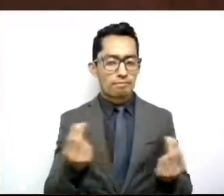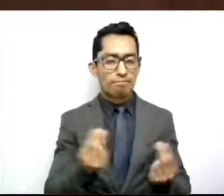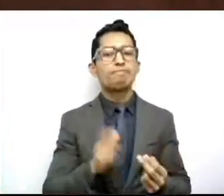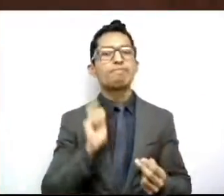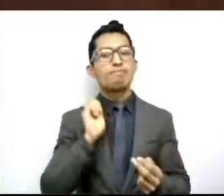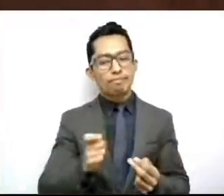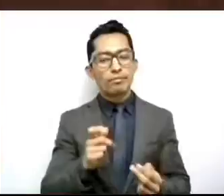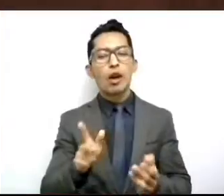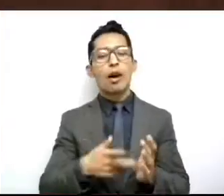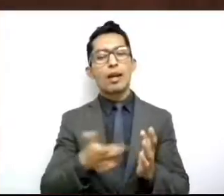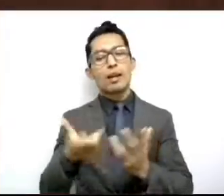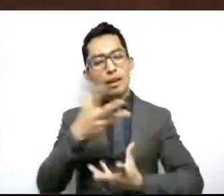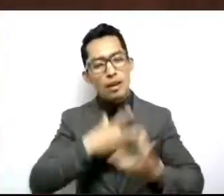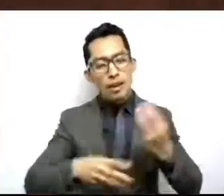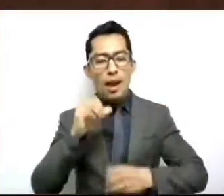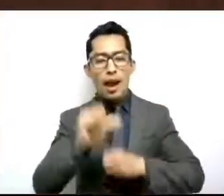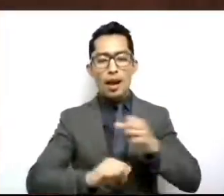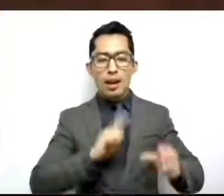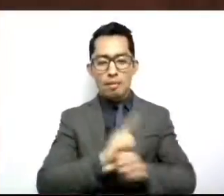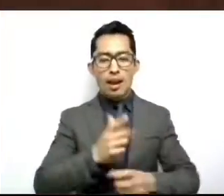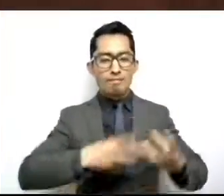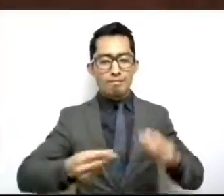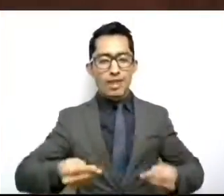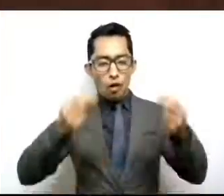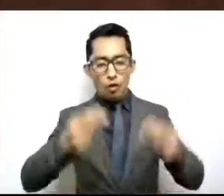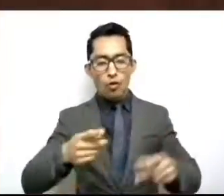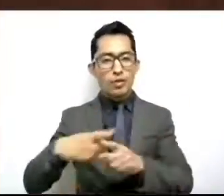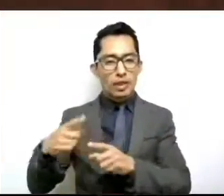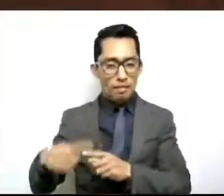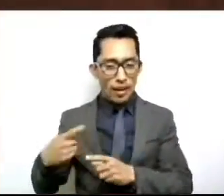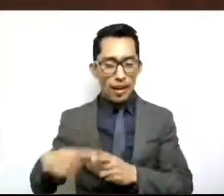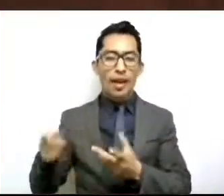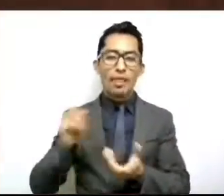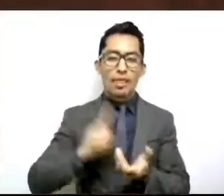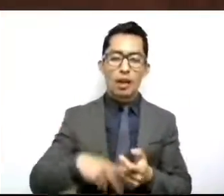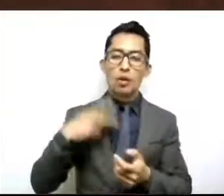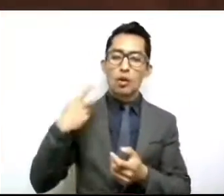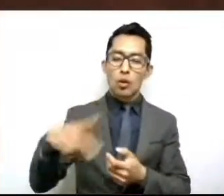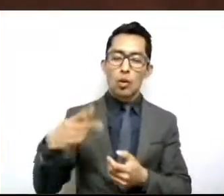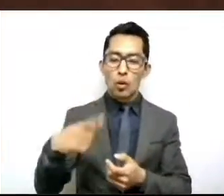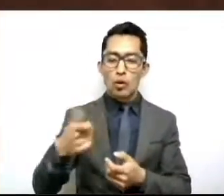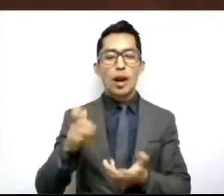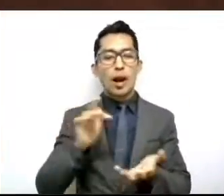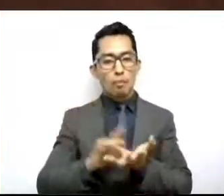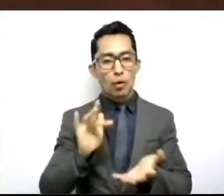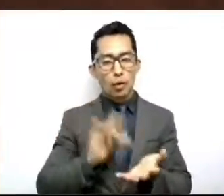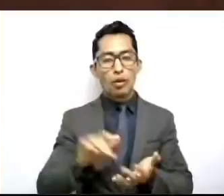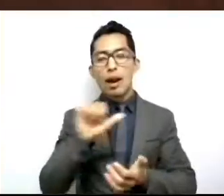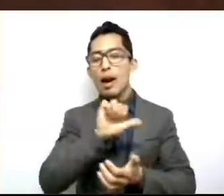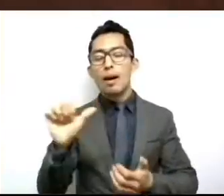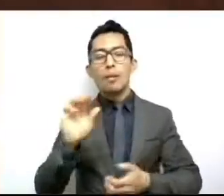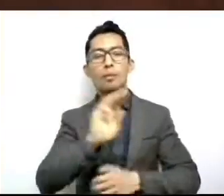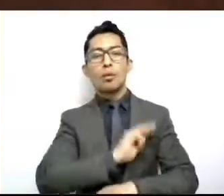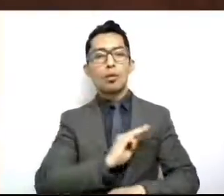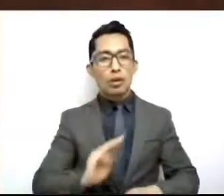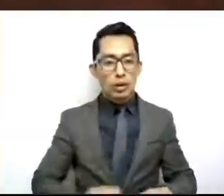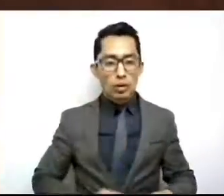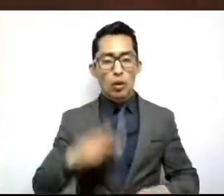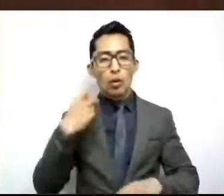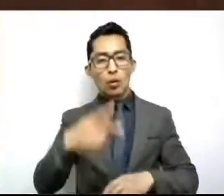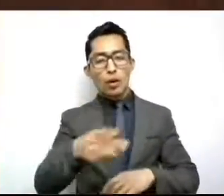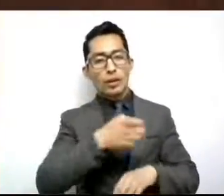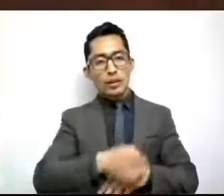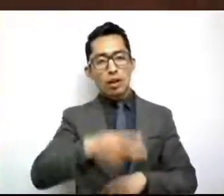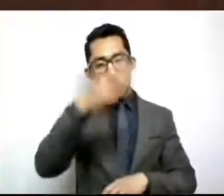economía ganadera con financiamiento e incentivos a los municipios mexiquenses